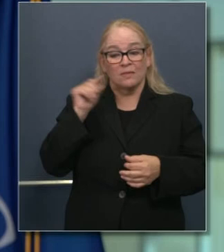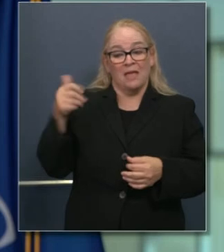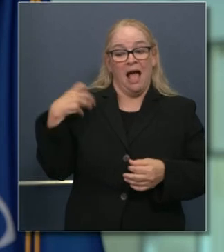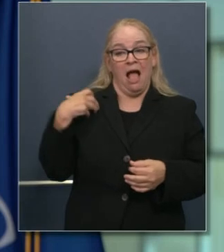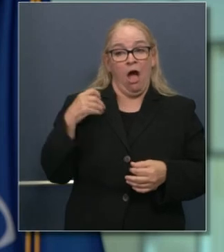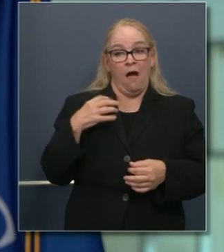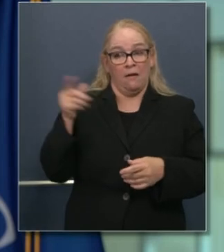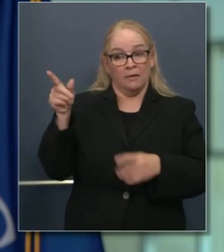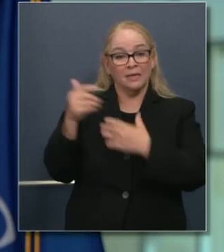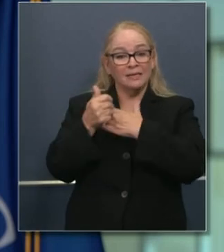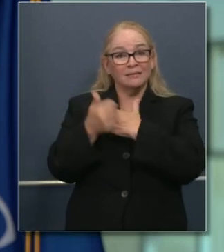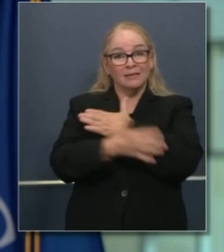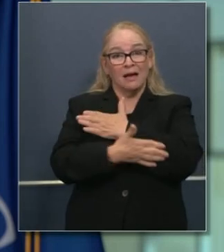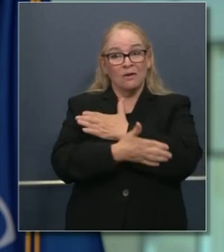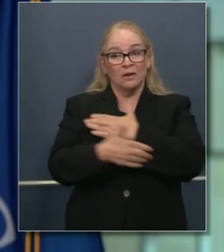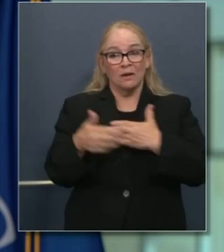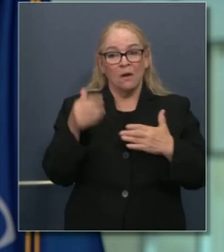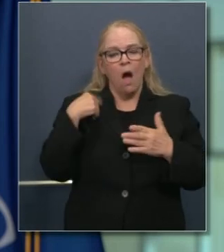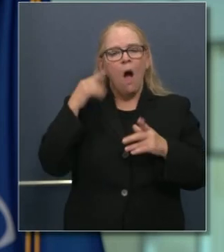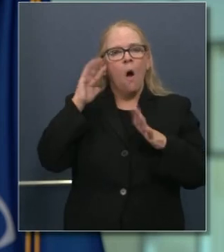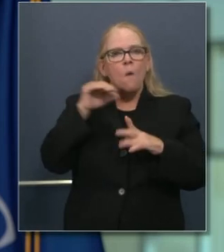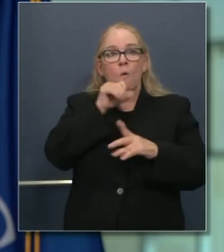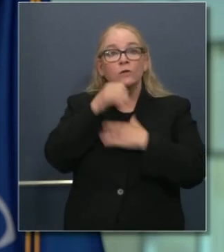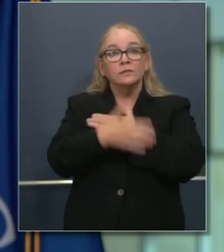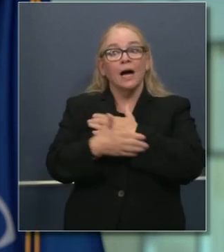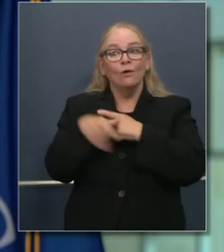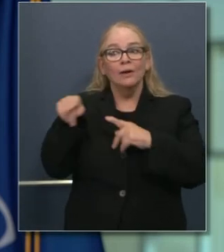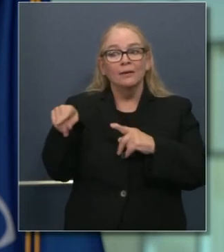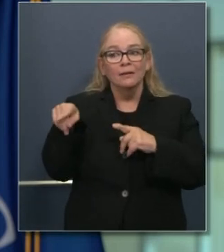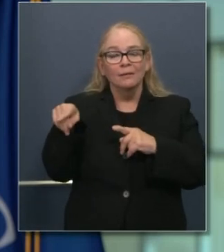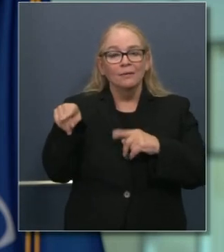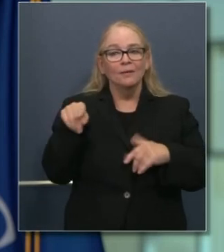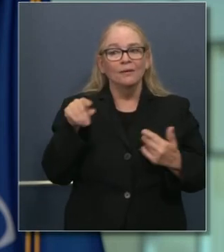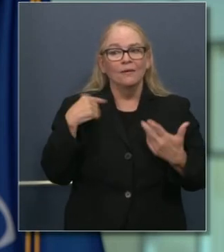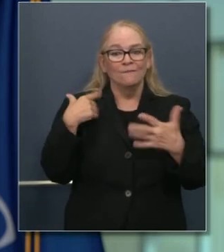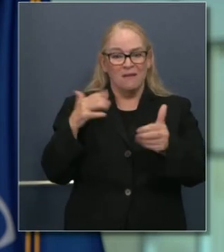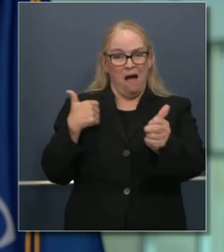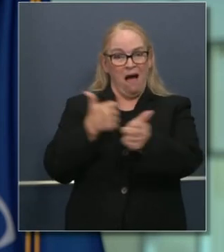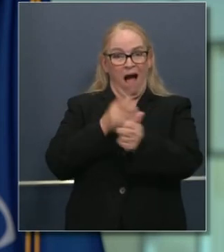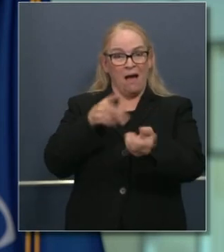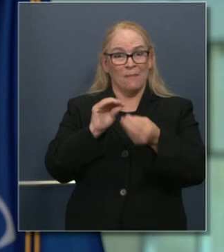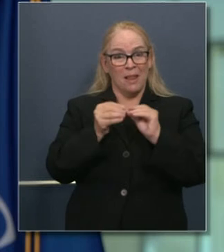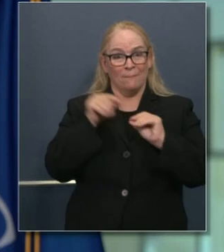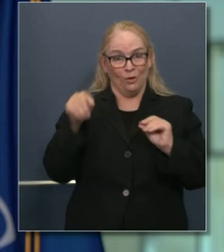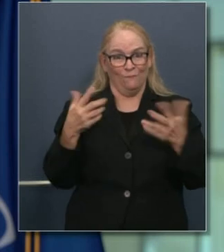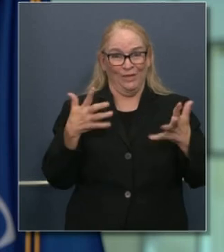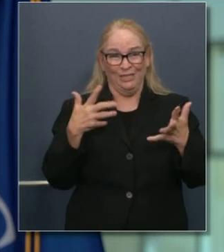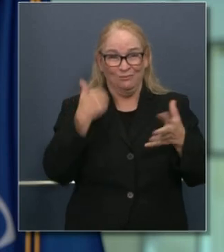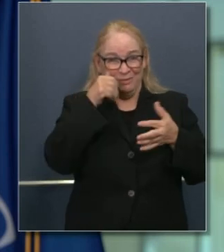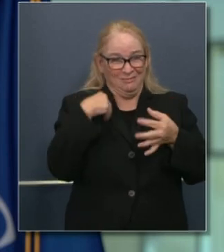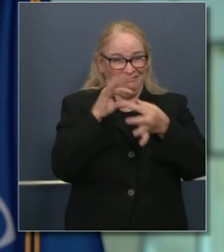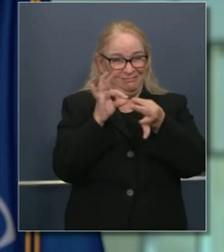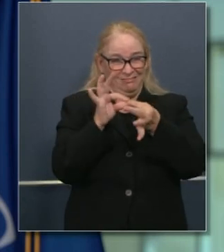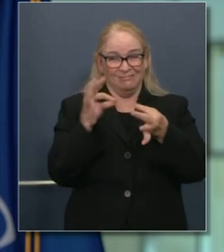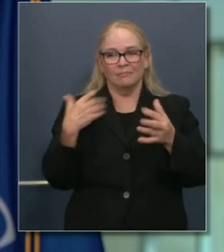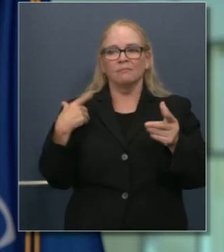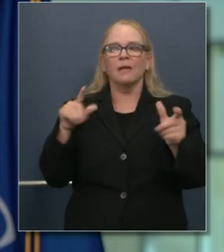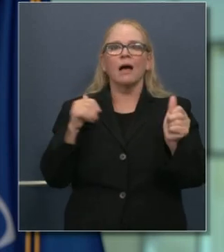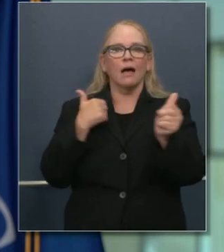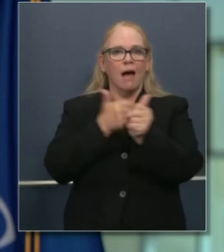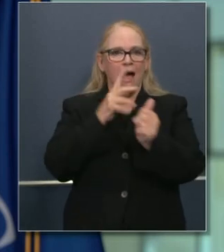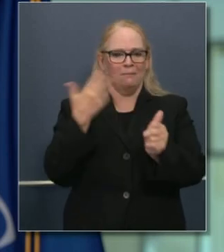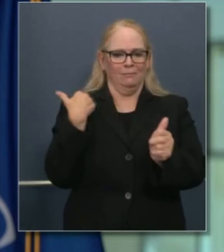es a nivel condado y esperamos que los nuevos datos retrasados puedan ser asimilados a los